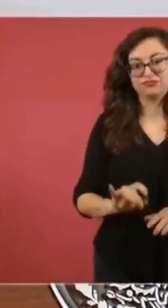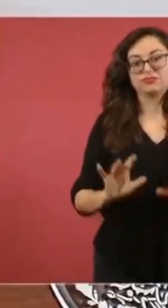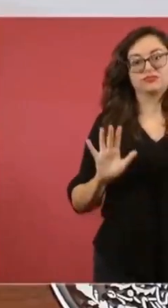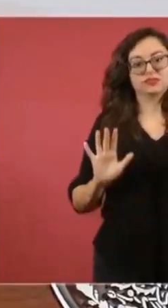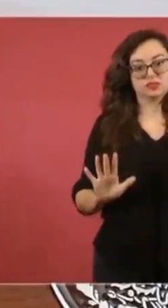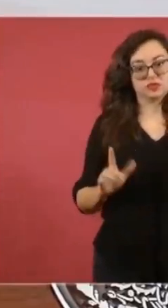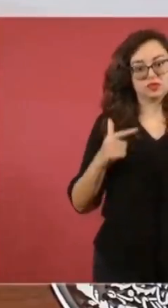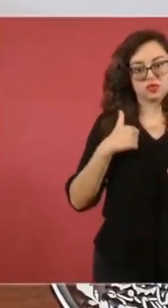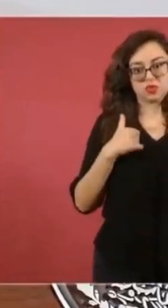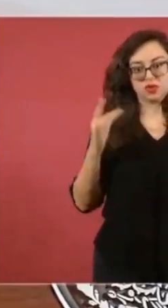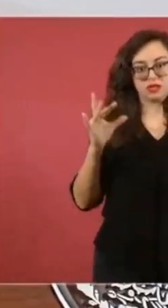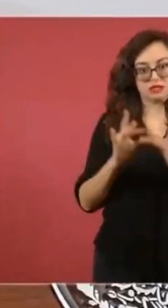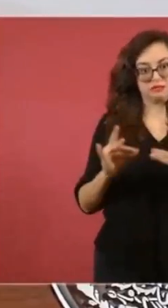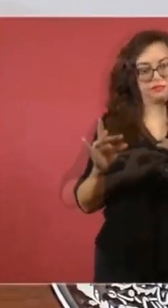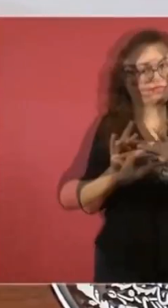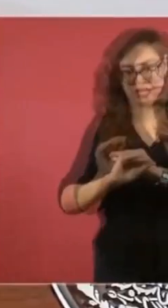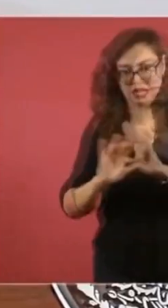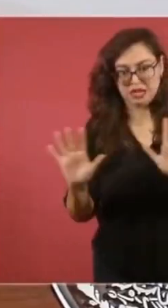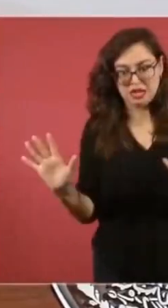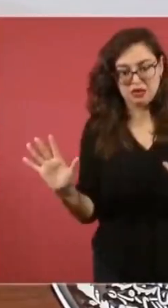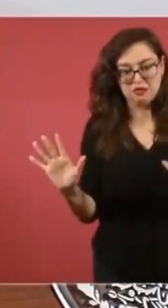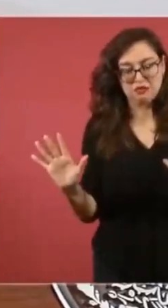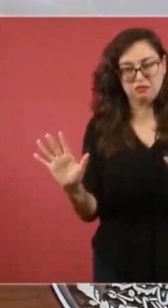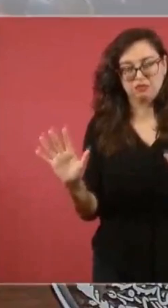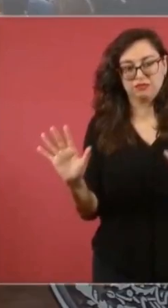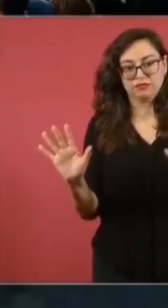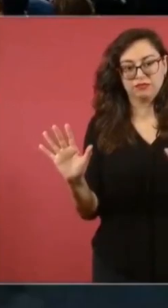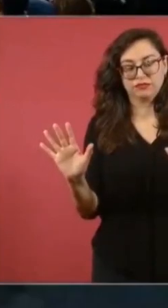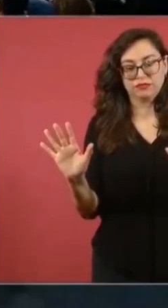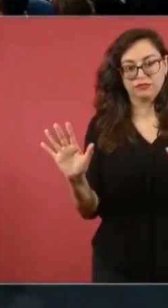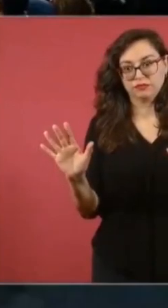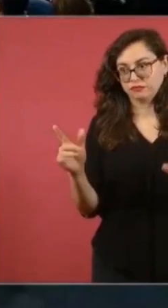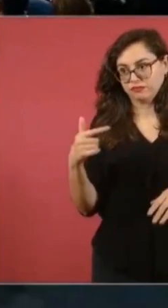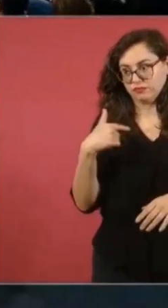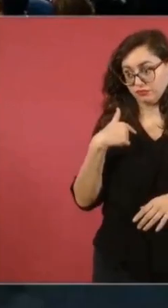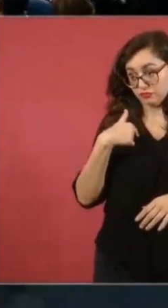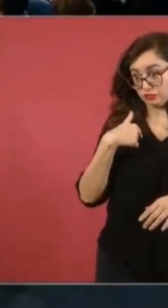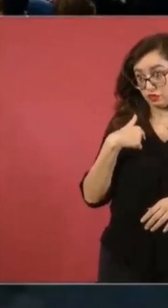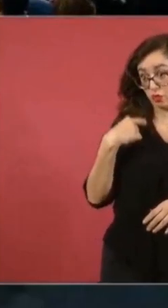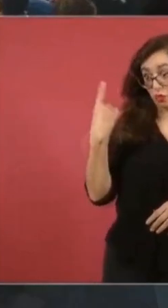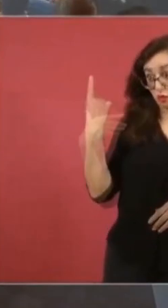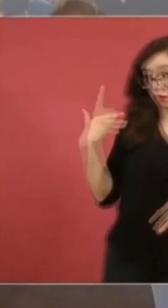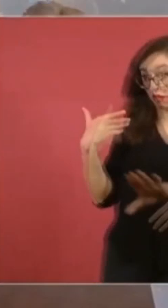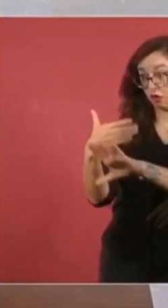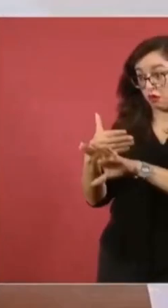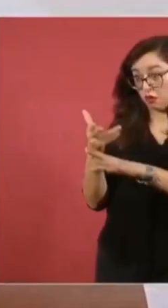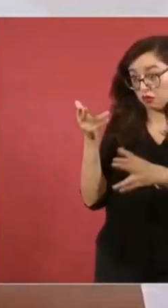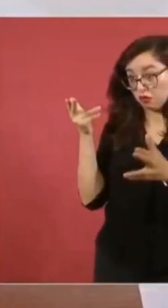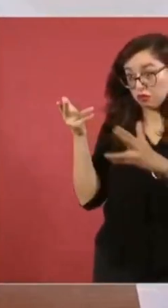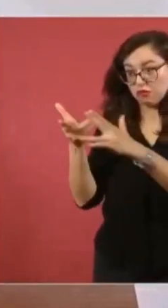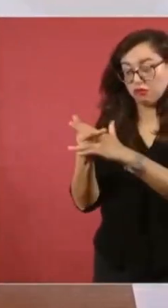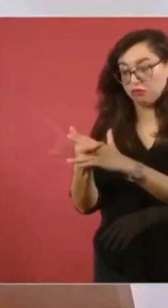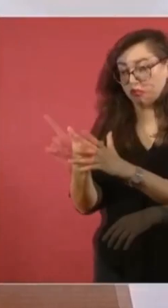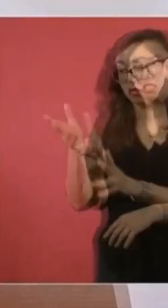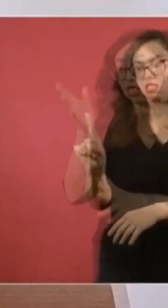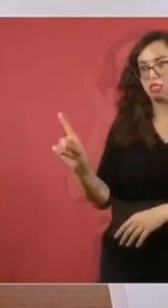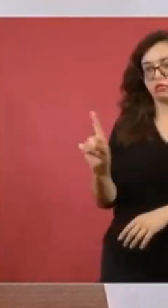más aclarar a Ciro que de ninguna manera nosotros